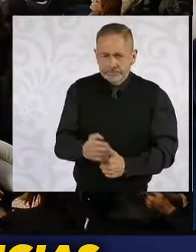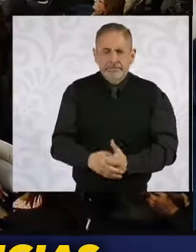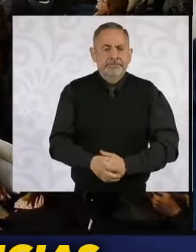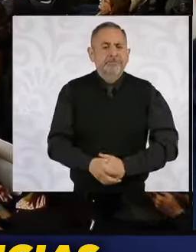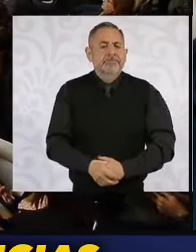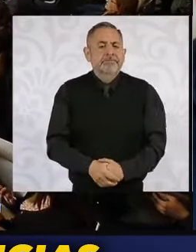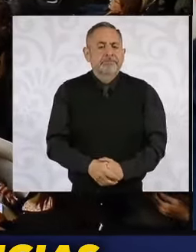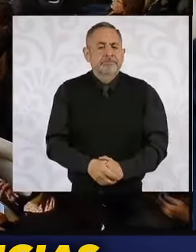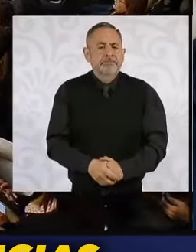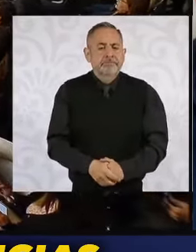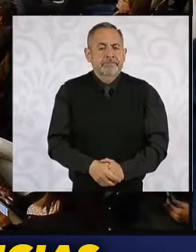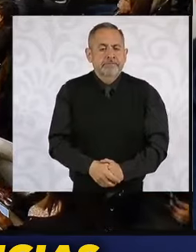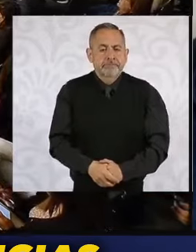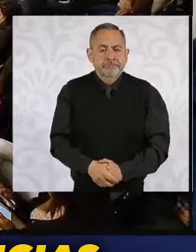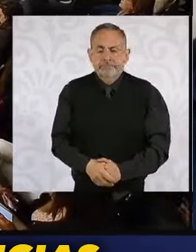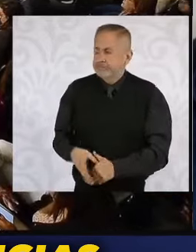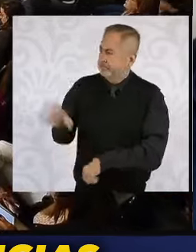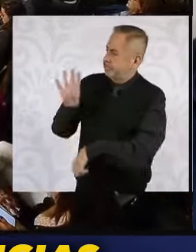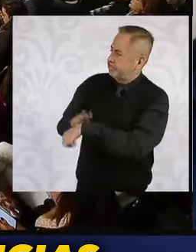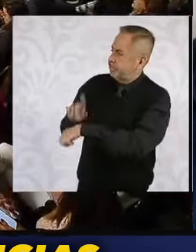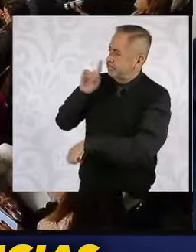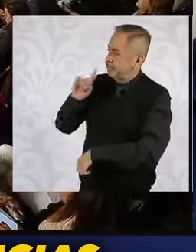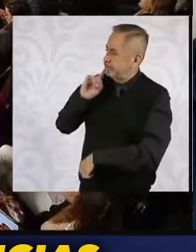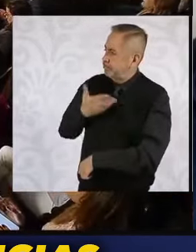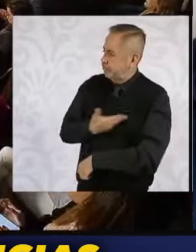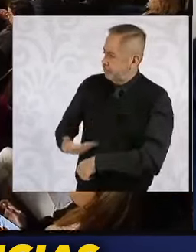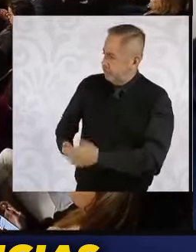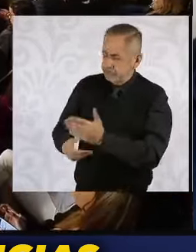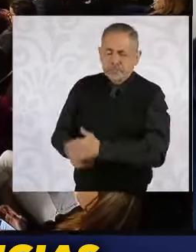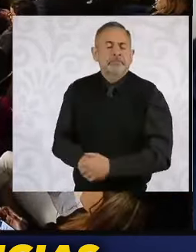Con su permiso, presidenta. Bueno,